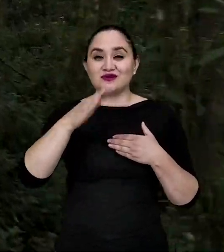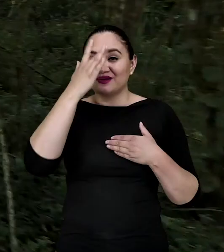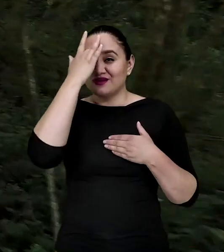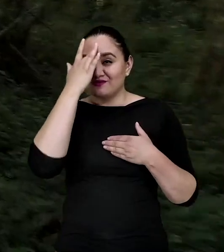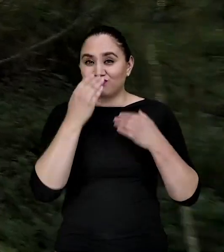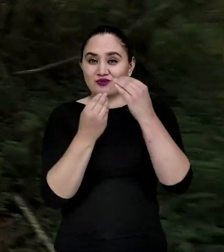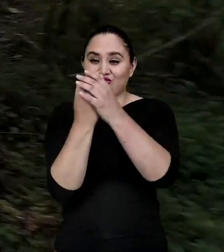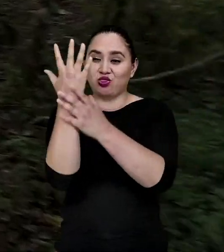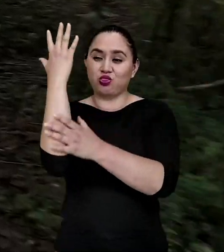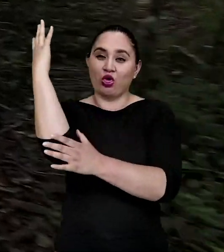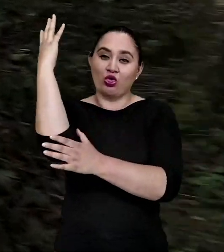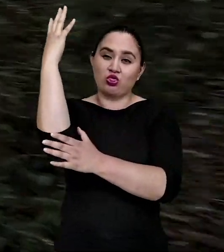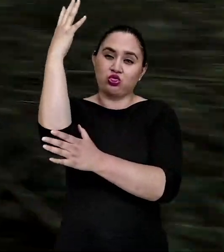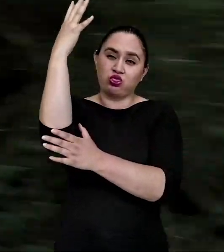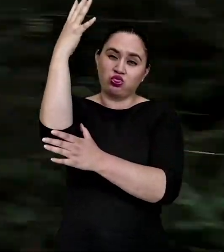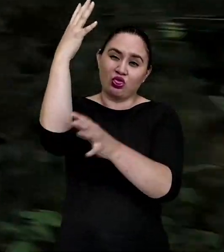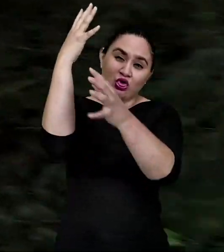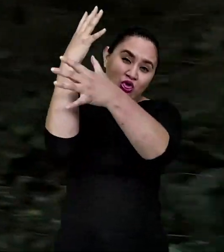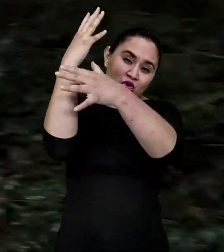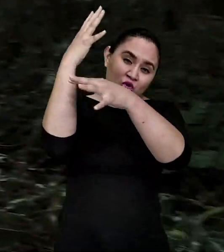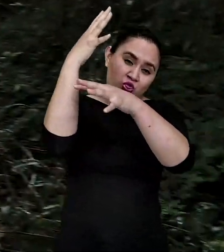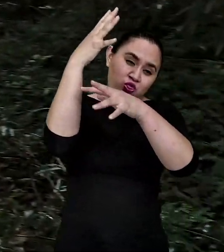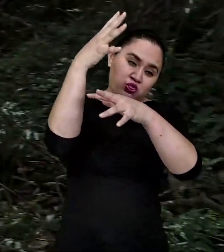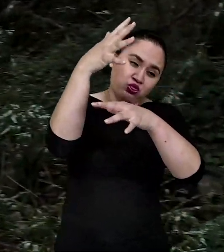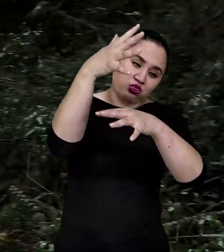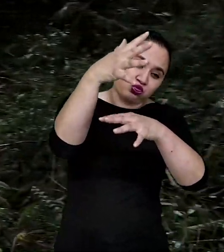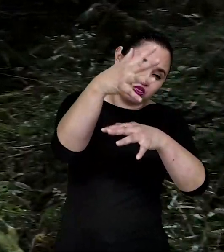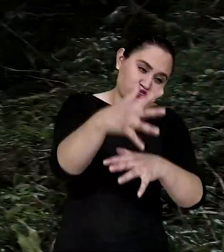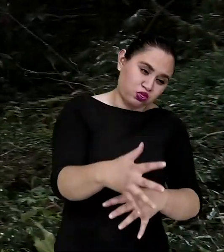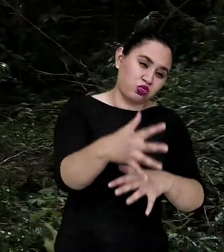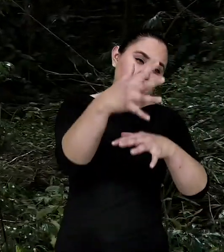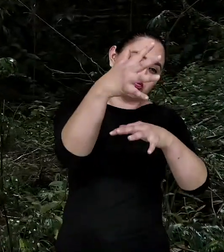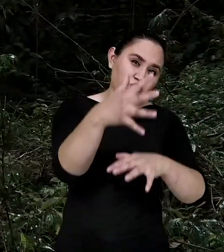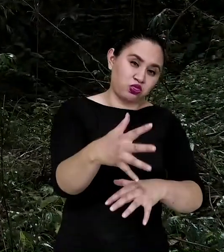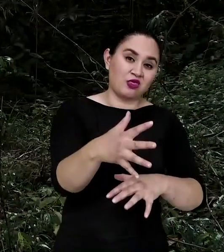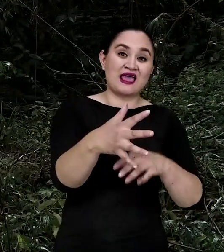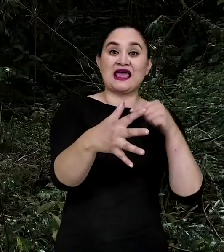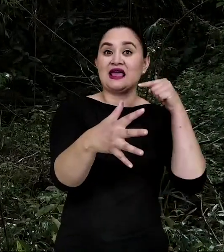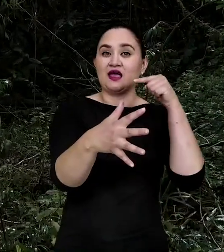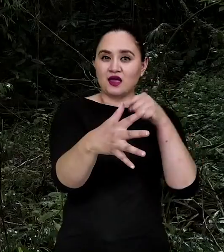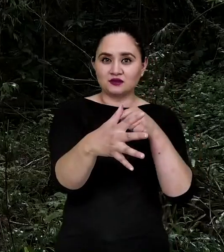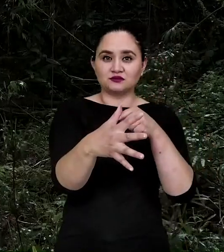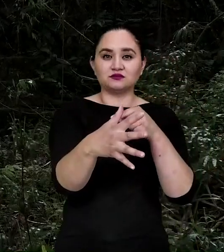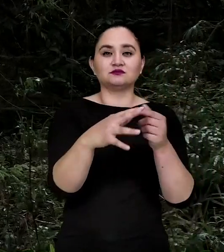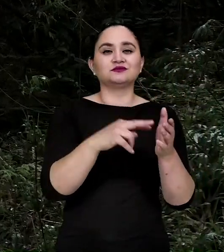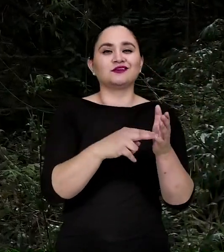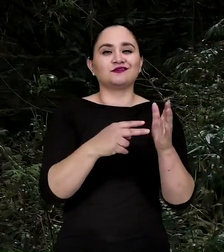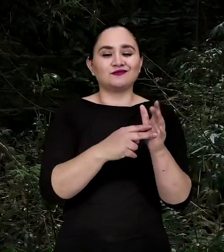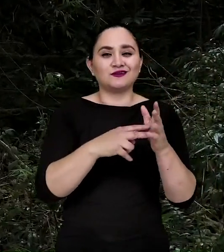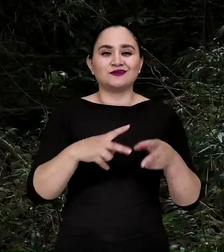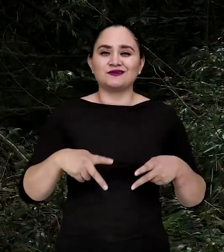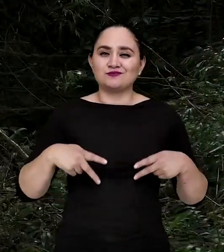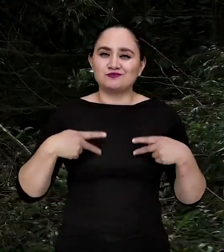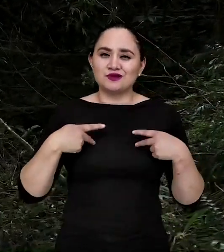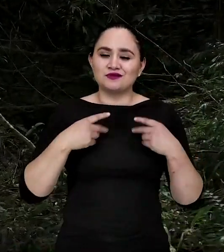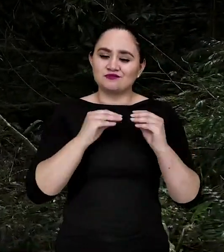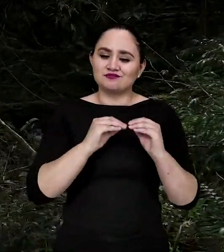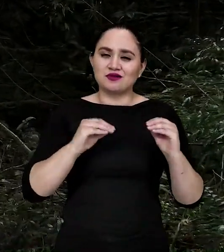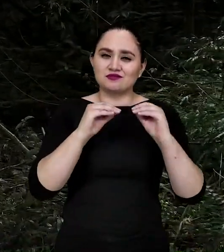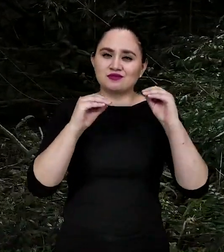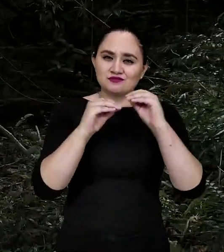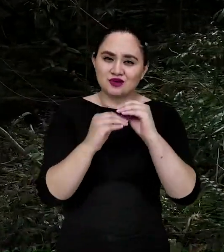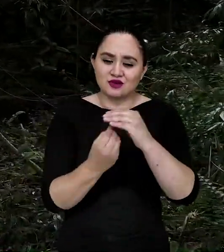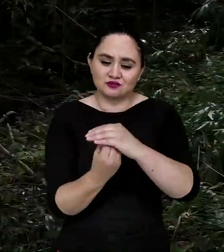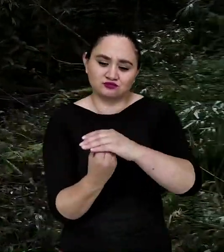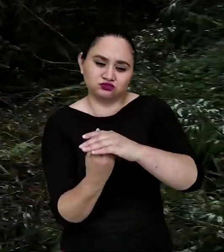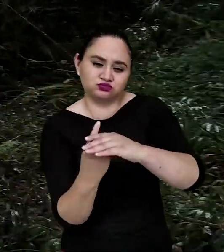su peso a lianas, a flores, a nidos de pájaros, incluso eso trae vida. Empiezan a salir